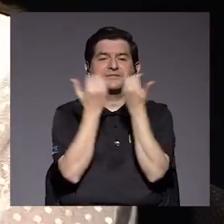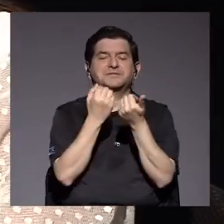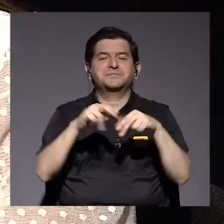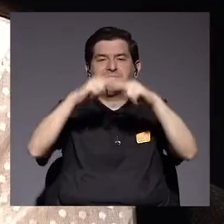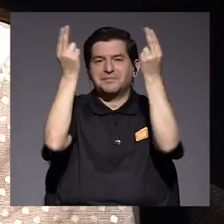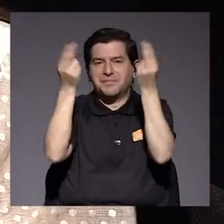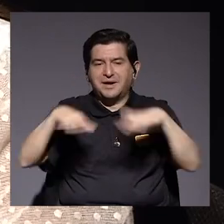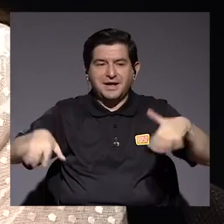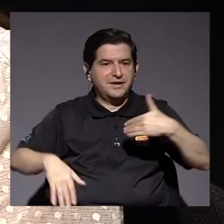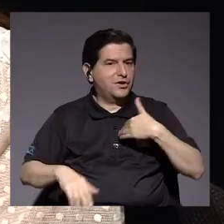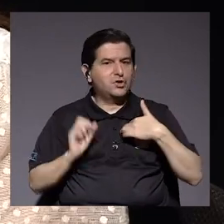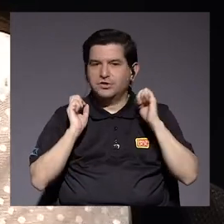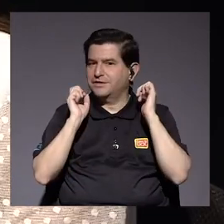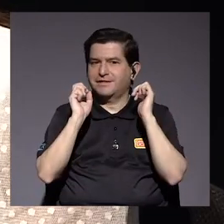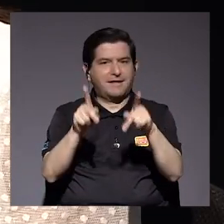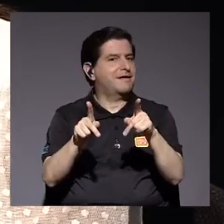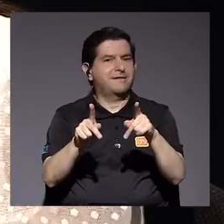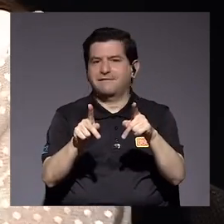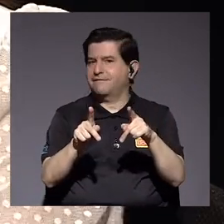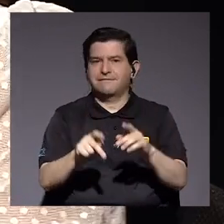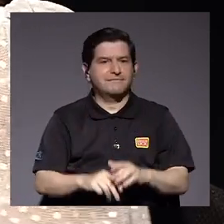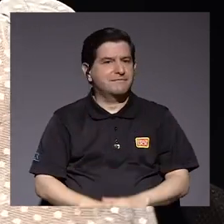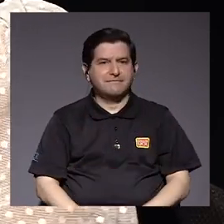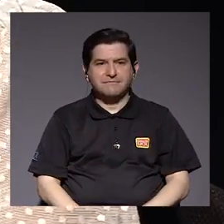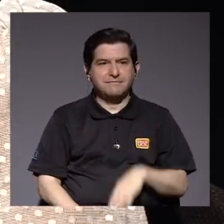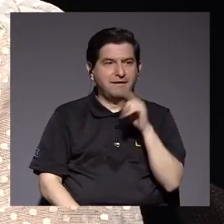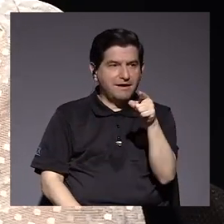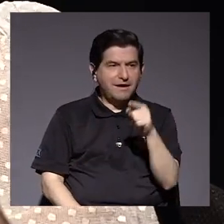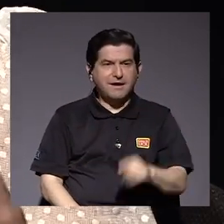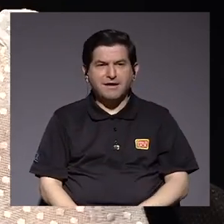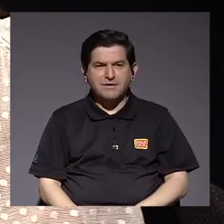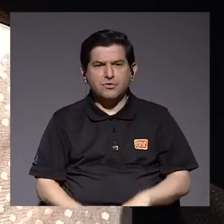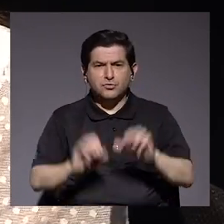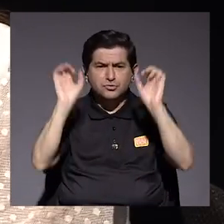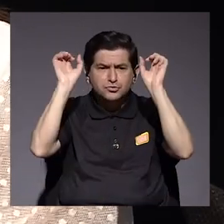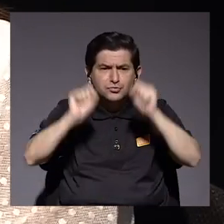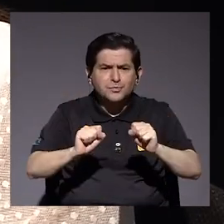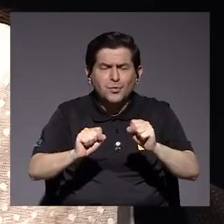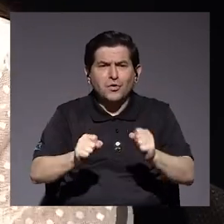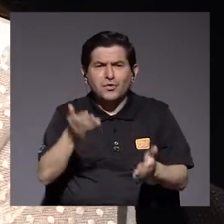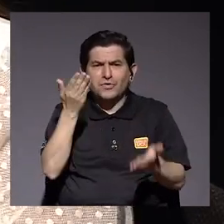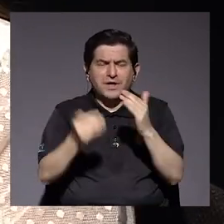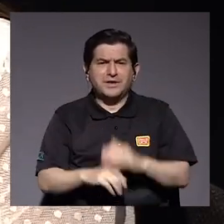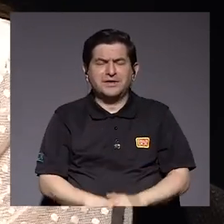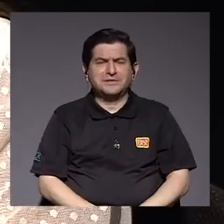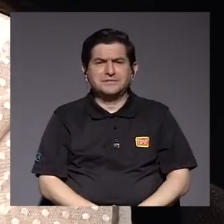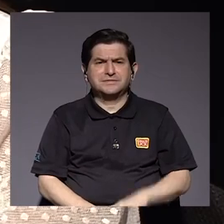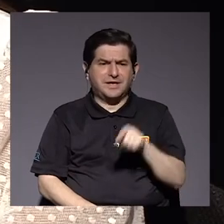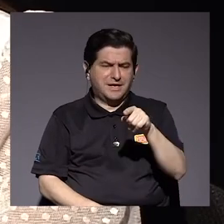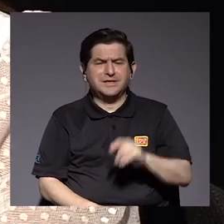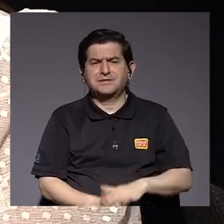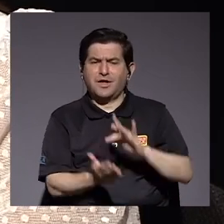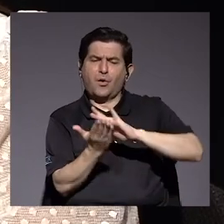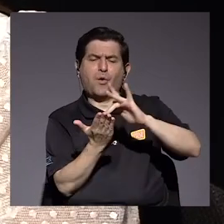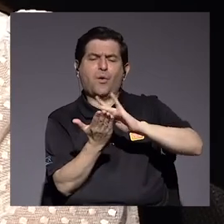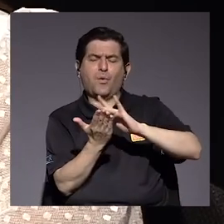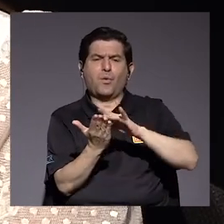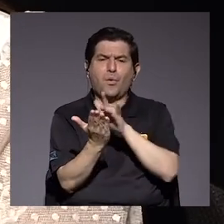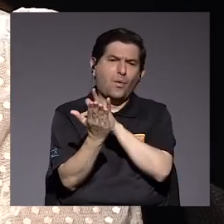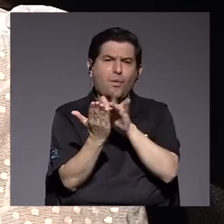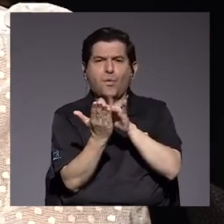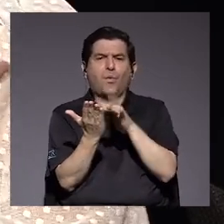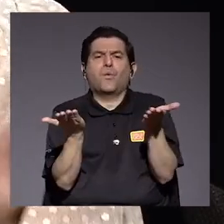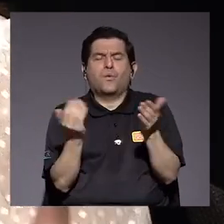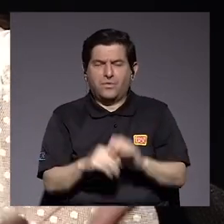ni siquiera tienen la posibilidad de cómo encender un ipad de cómo poner su teléfono un